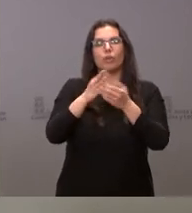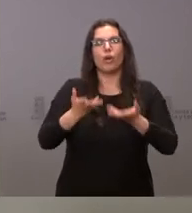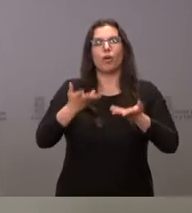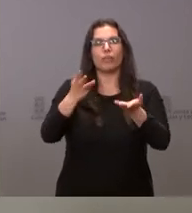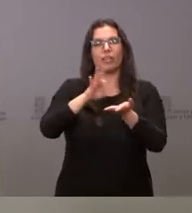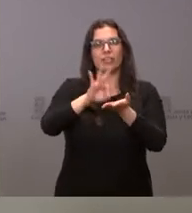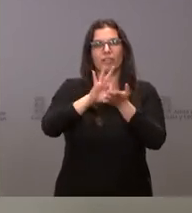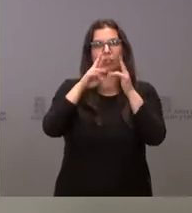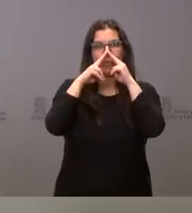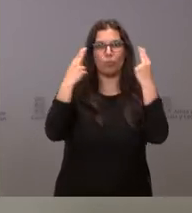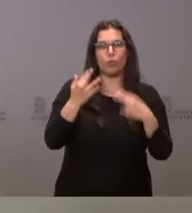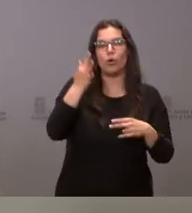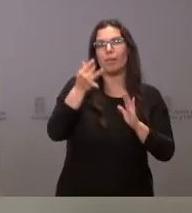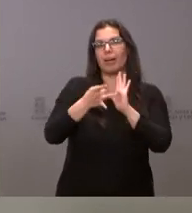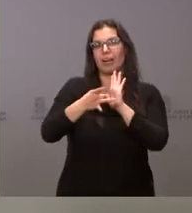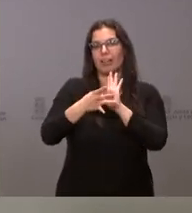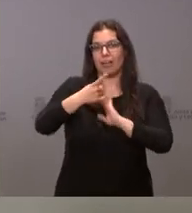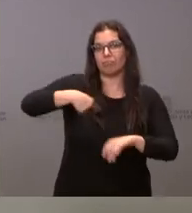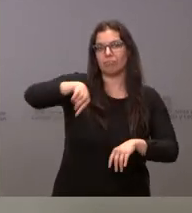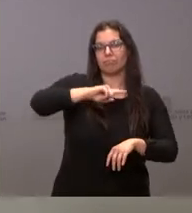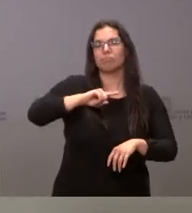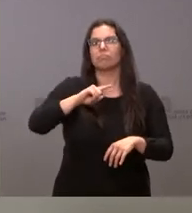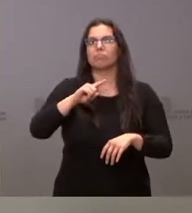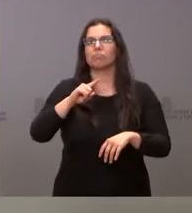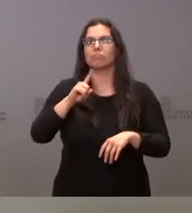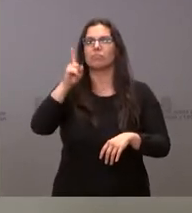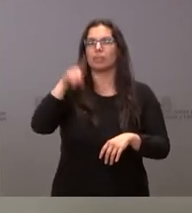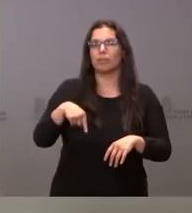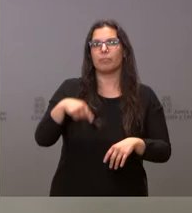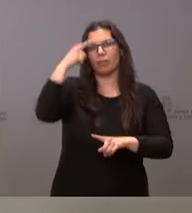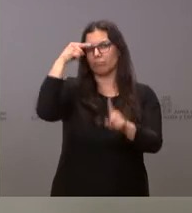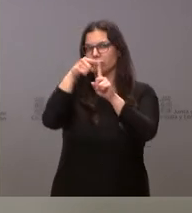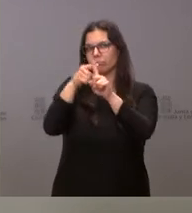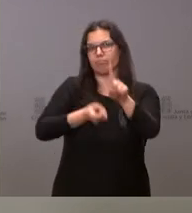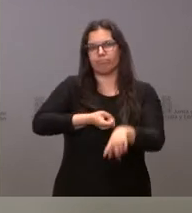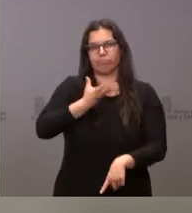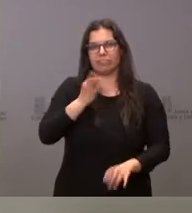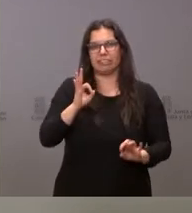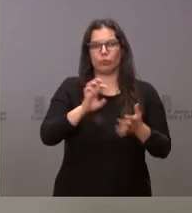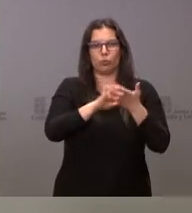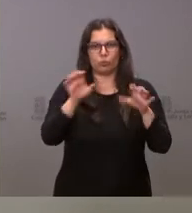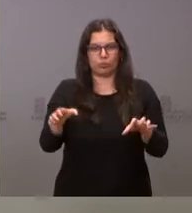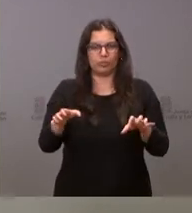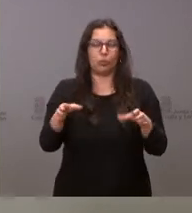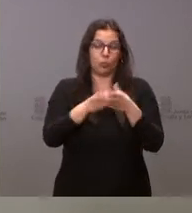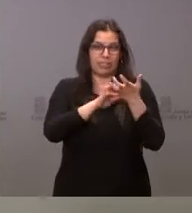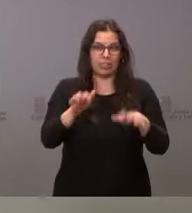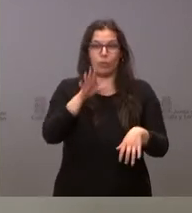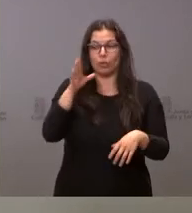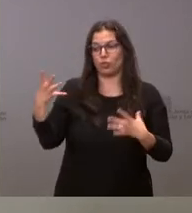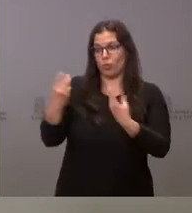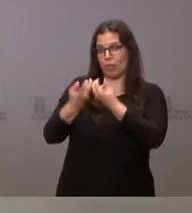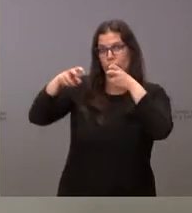la calidad de estos servicios públicos, que es también una de las pasiones de la Junta de Castilla y León. por eso que me acompaña la